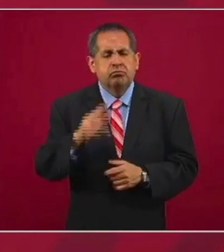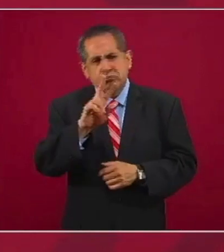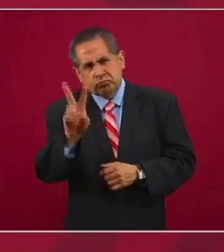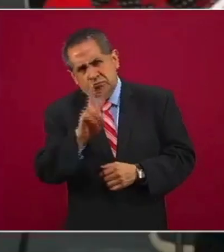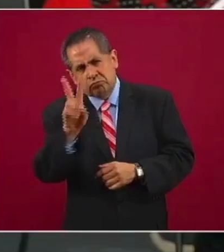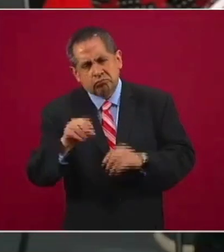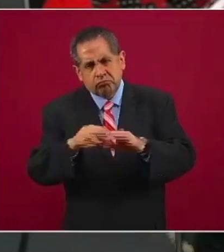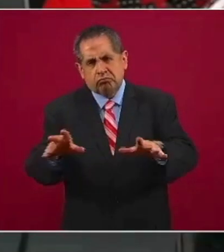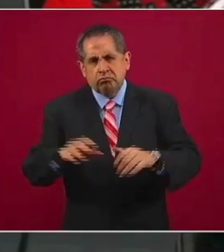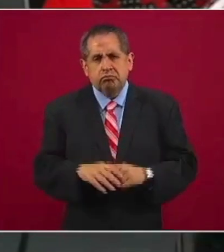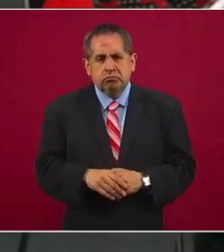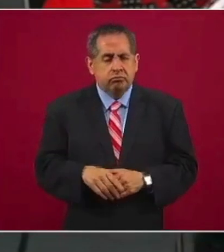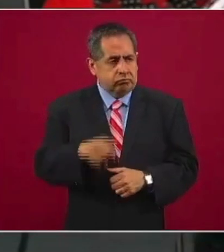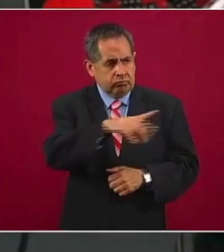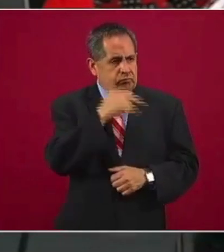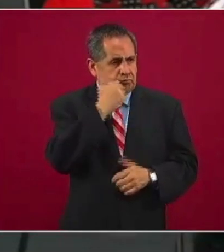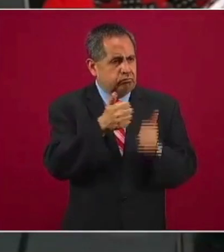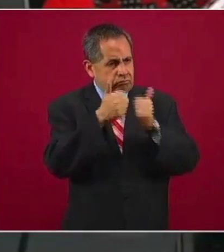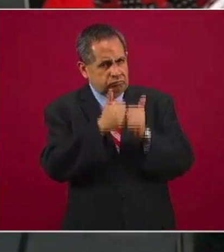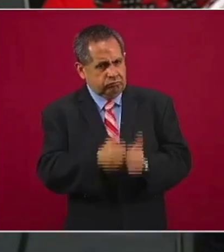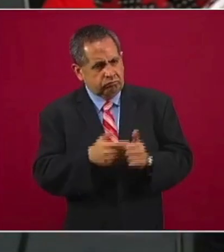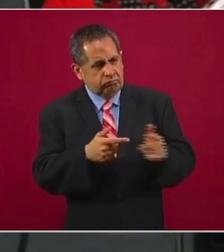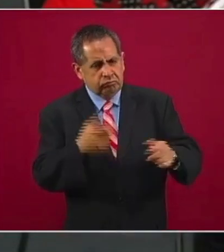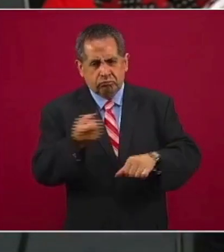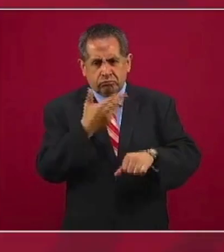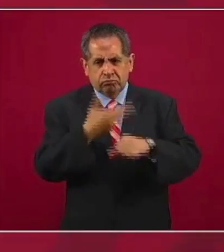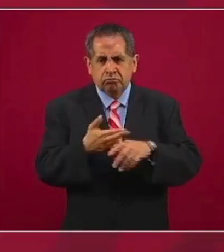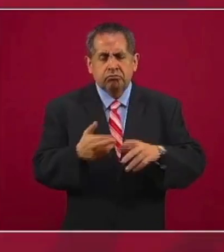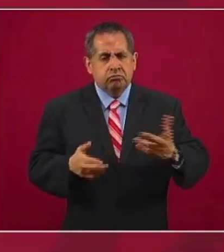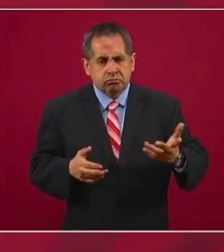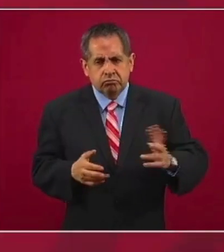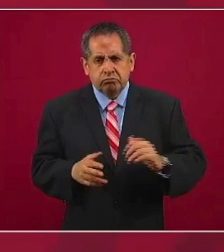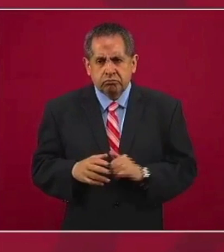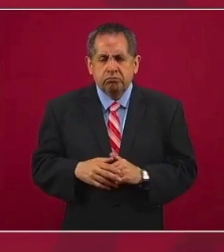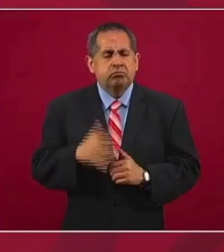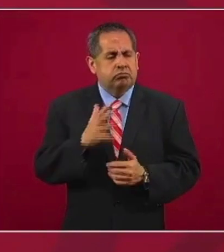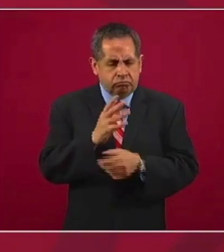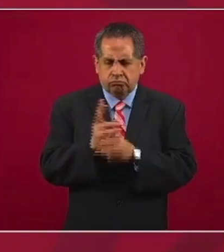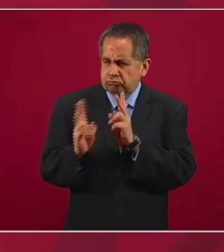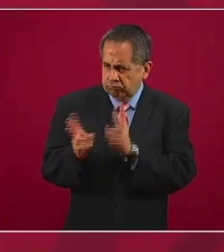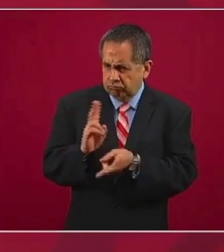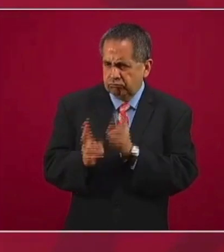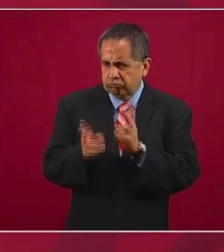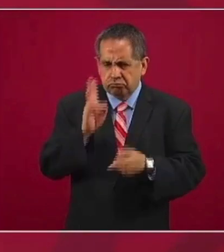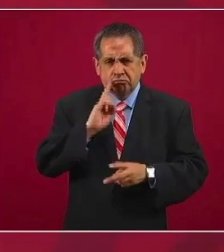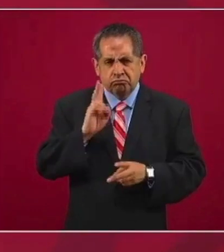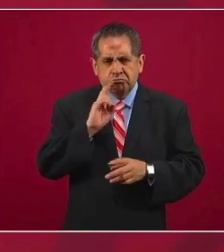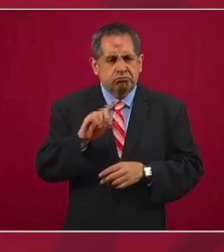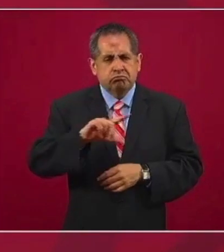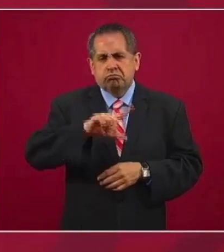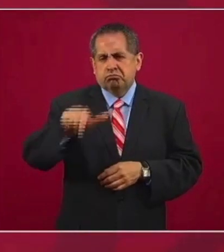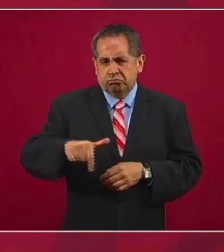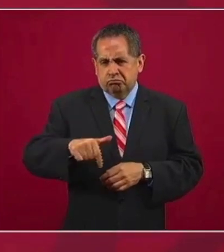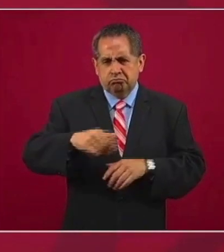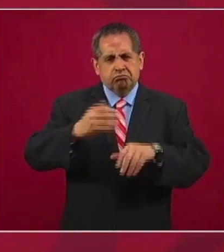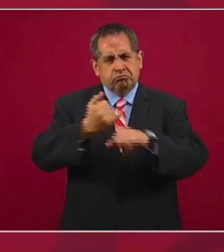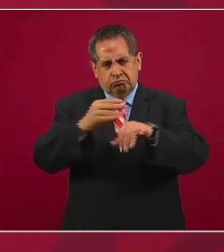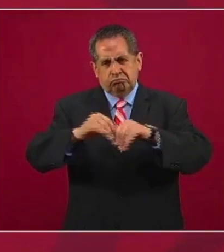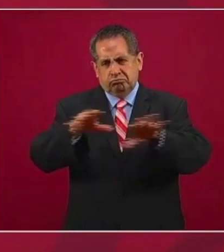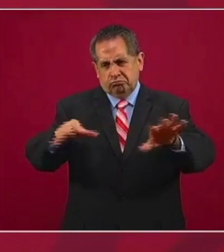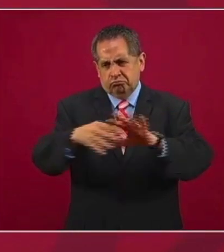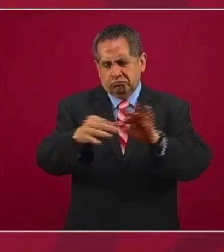en la secretaría Jiménez Espriu? Estamos platicando y en unos días más vamos a